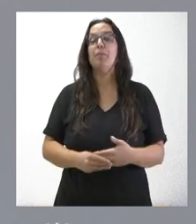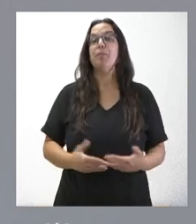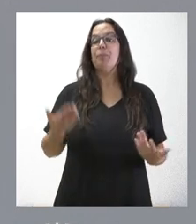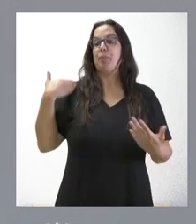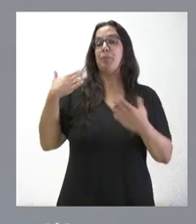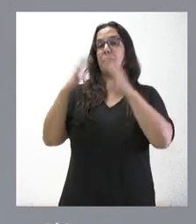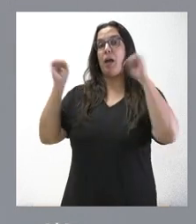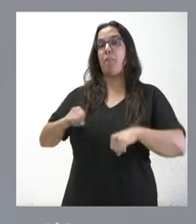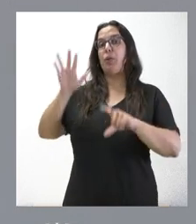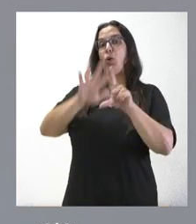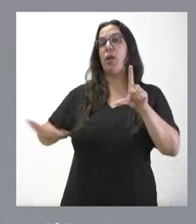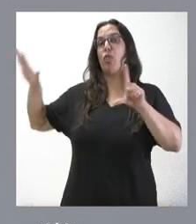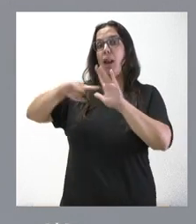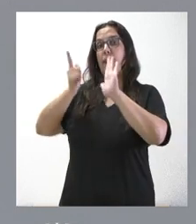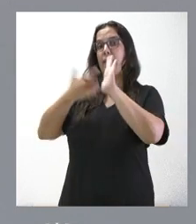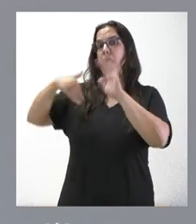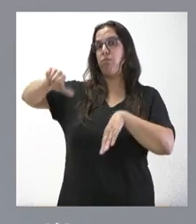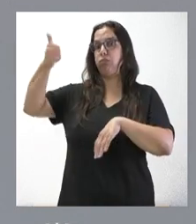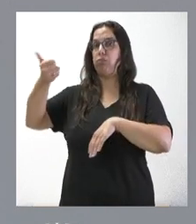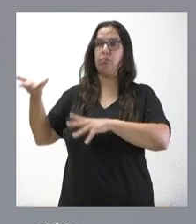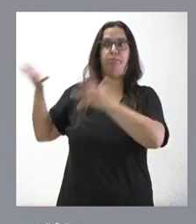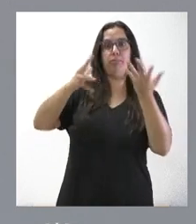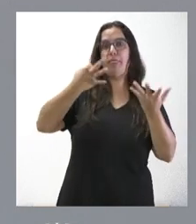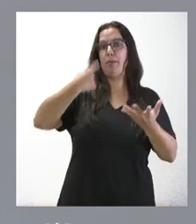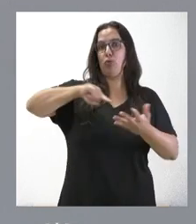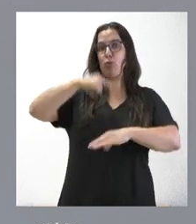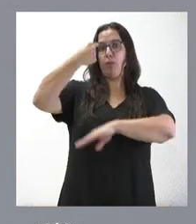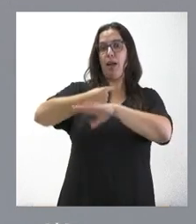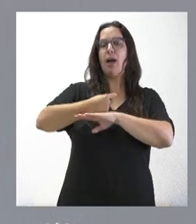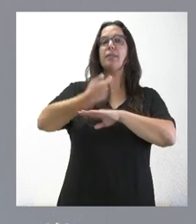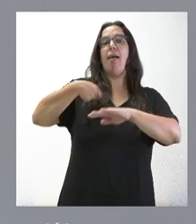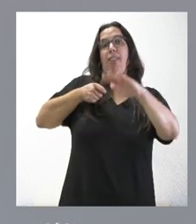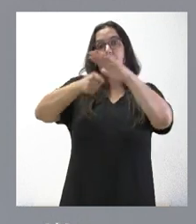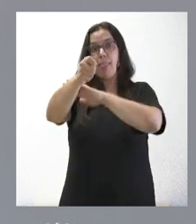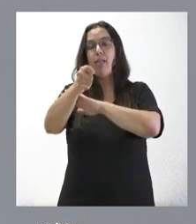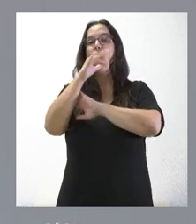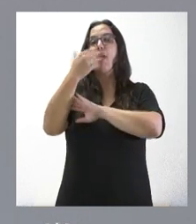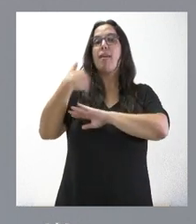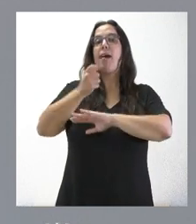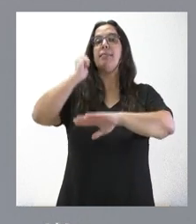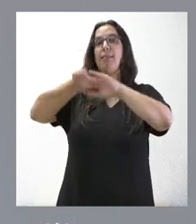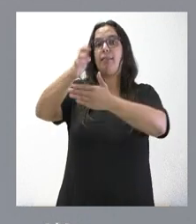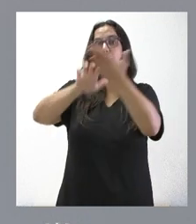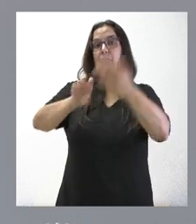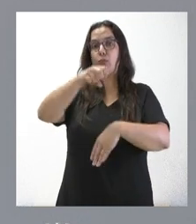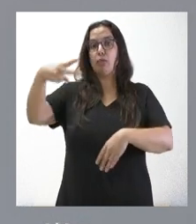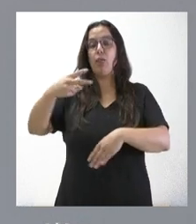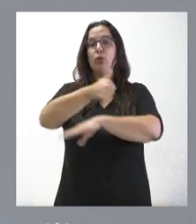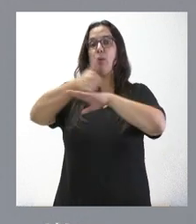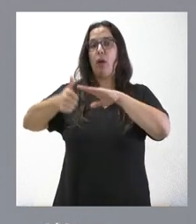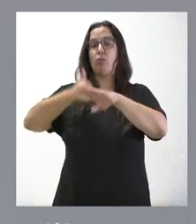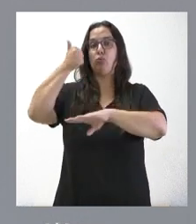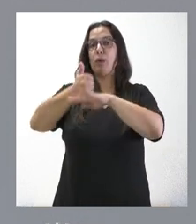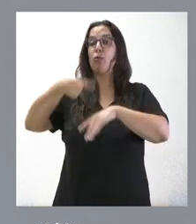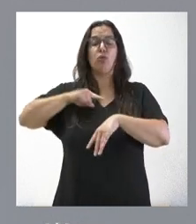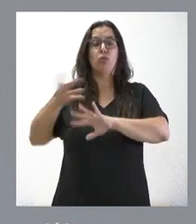ámbito nacional que es de obligado cumplimiento. Como usted sabe, esa ley fue objeto de un recurso. Ahora ha habido la sentencia del Tribunal Supremo. Nosotros ya veníamos desarrollando la